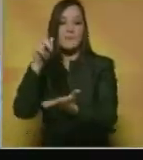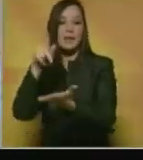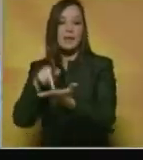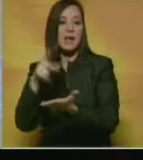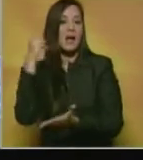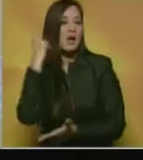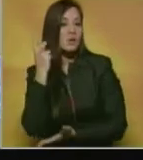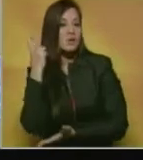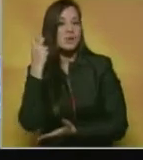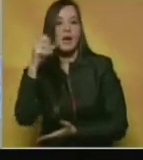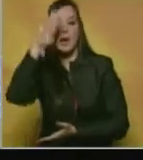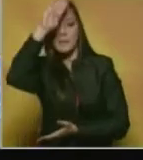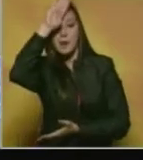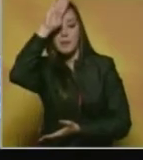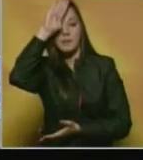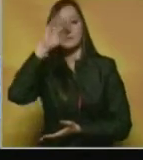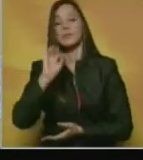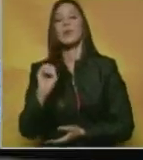Naciones Unidas.